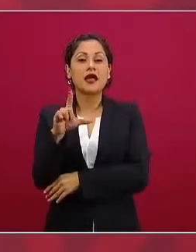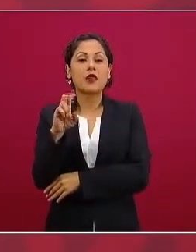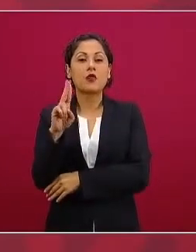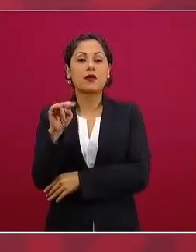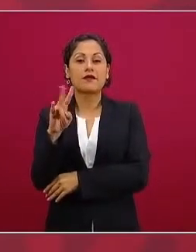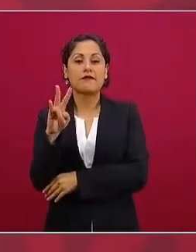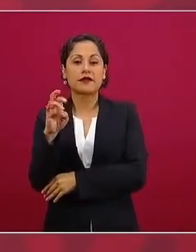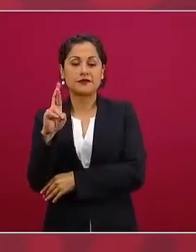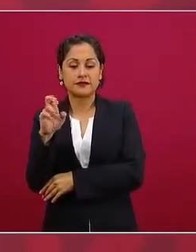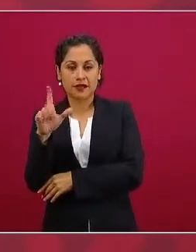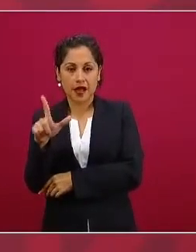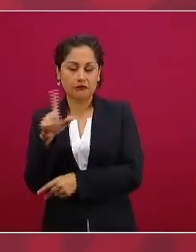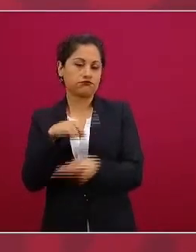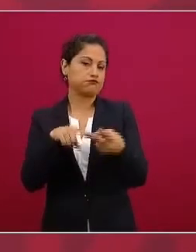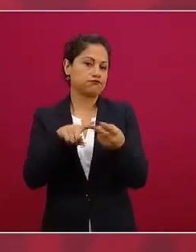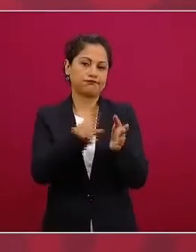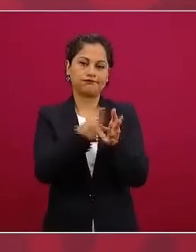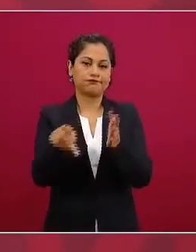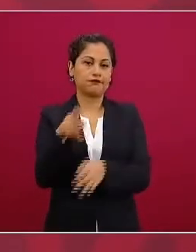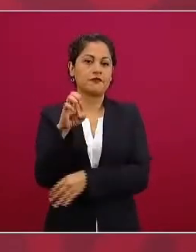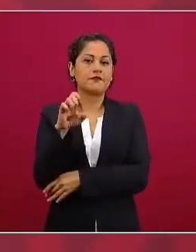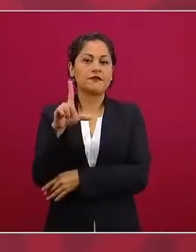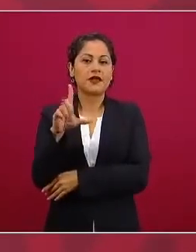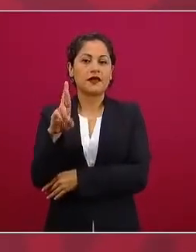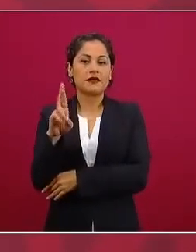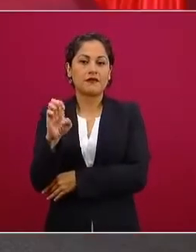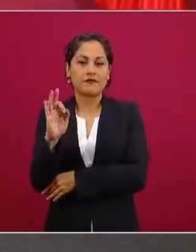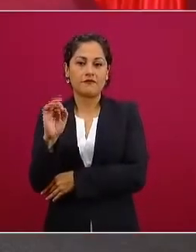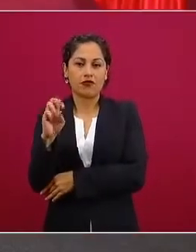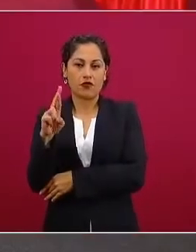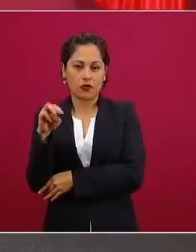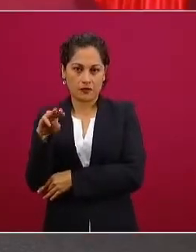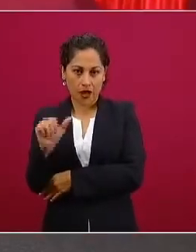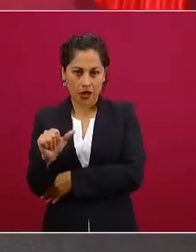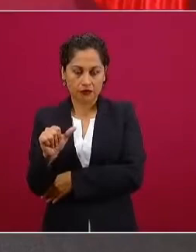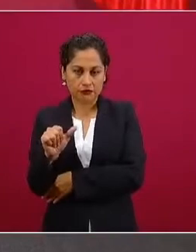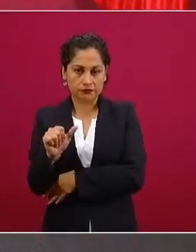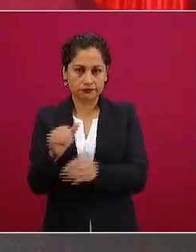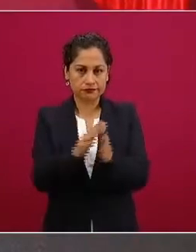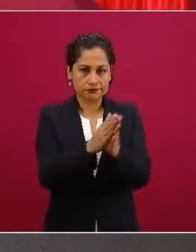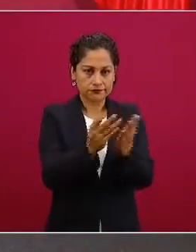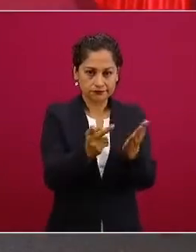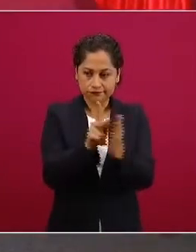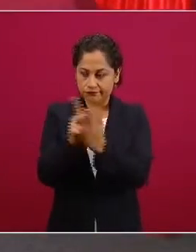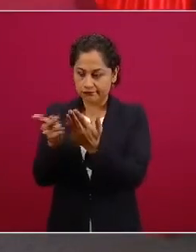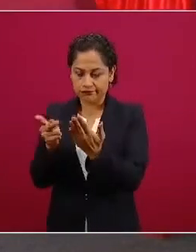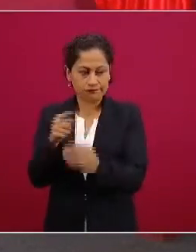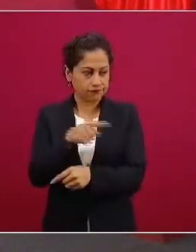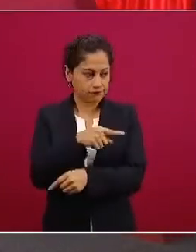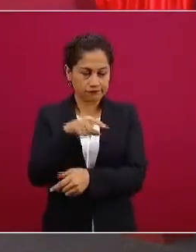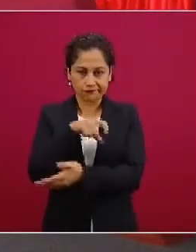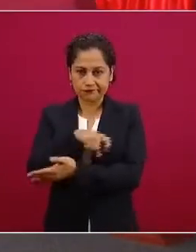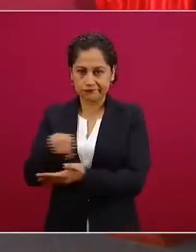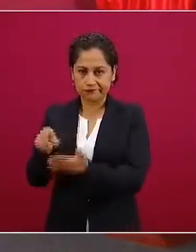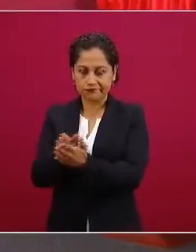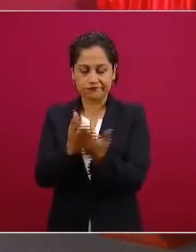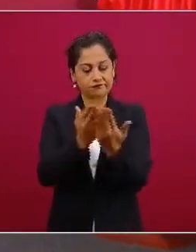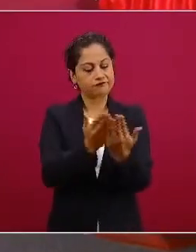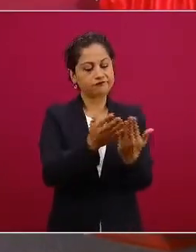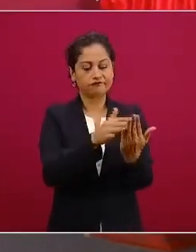y no encontrar nada bueno del gobierno